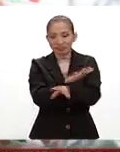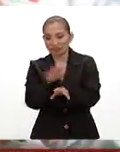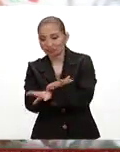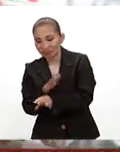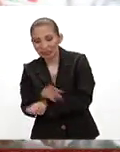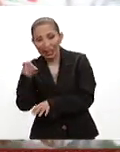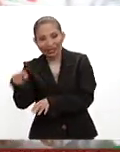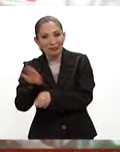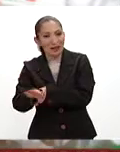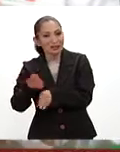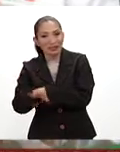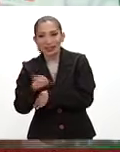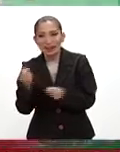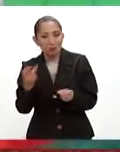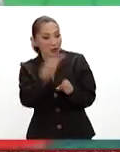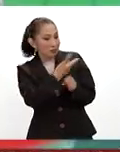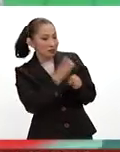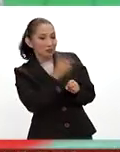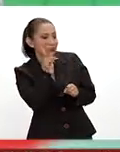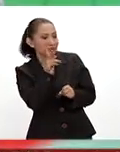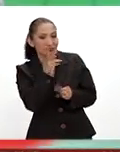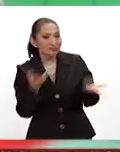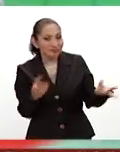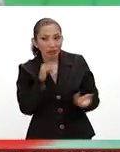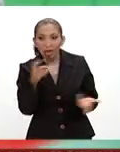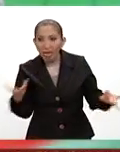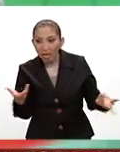para acá para Río no fue convocada la prueba, entonces